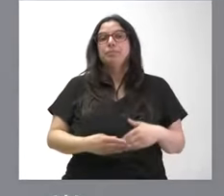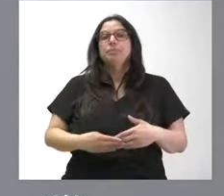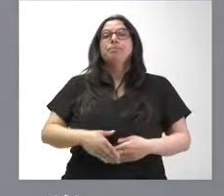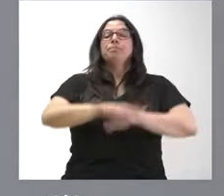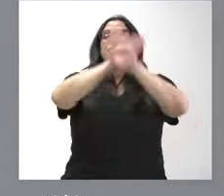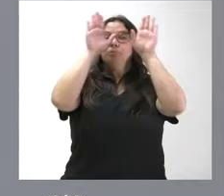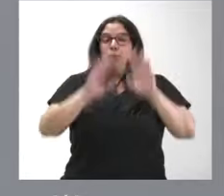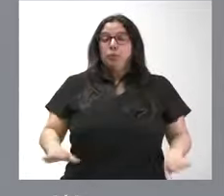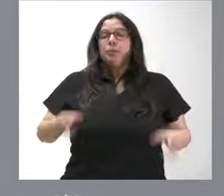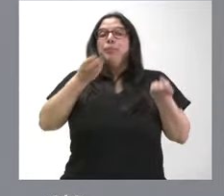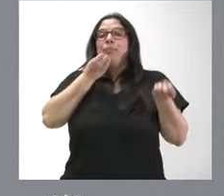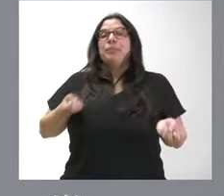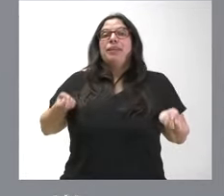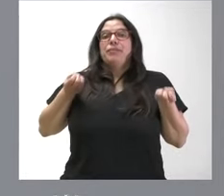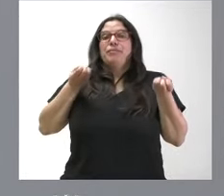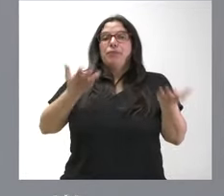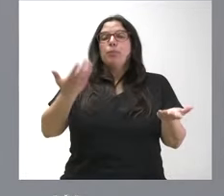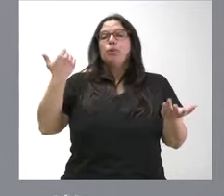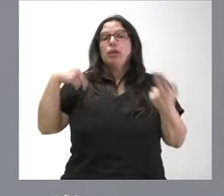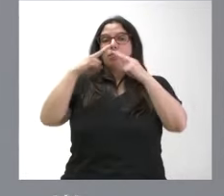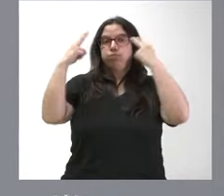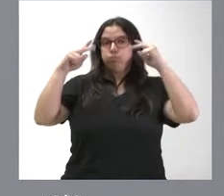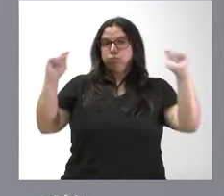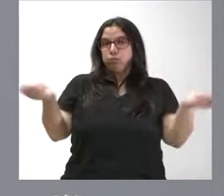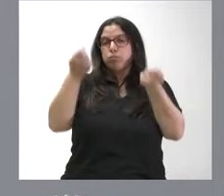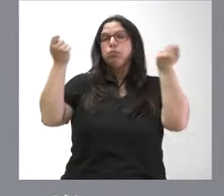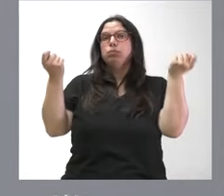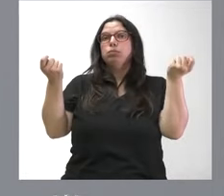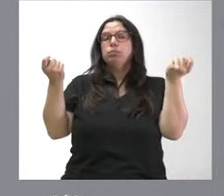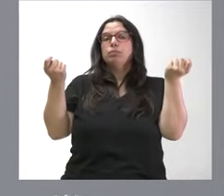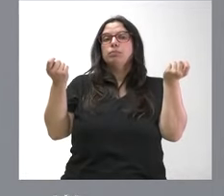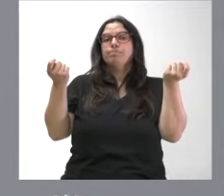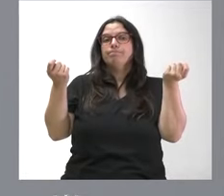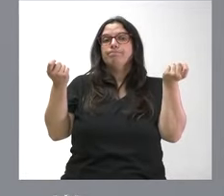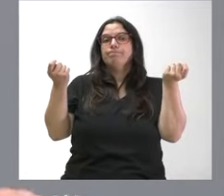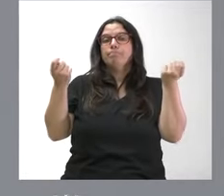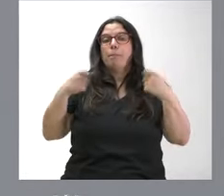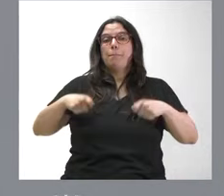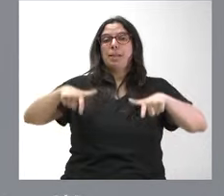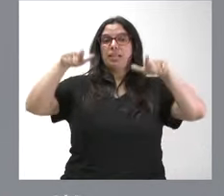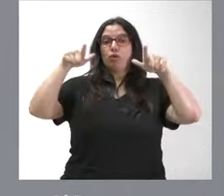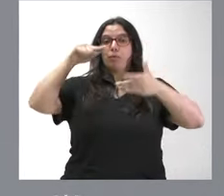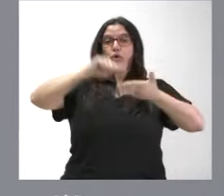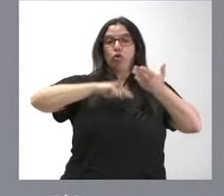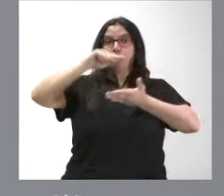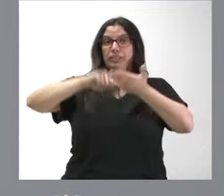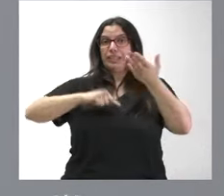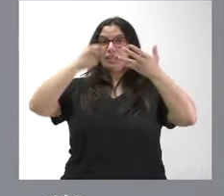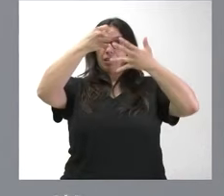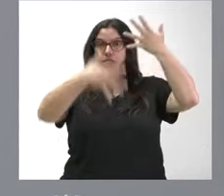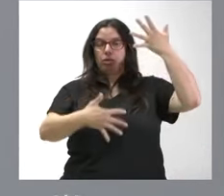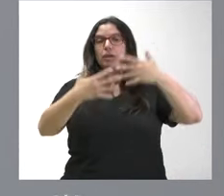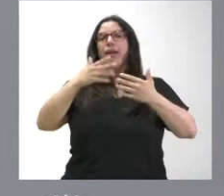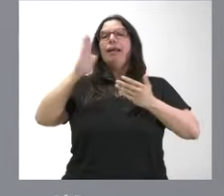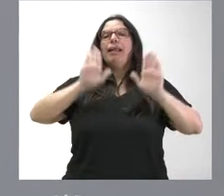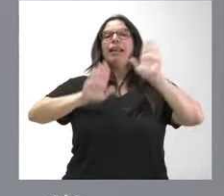les informo que ya se ha publicado en la plataforma de contratación la licitación